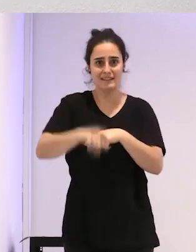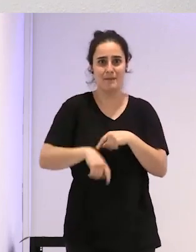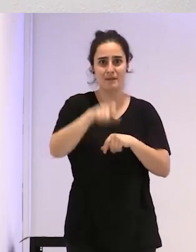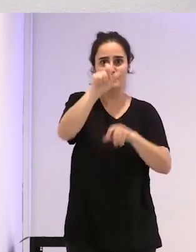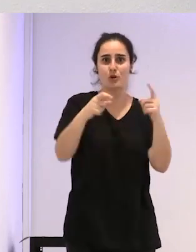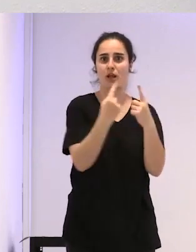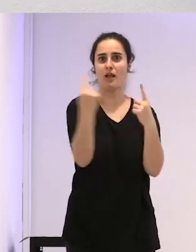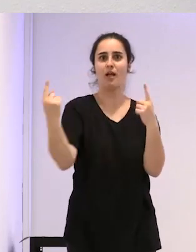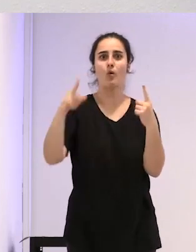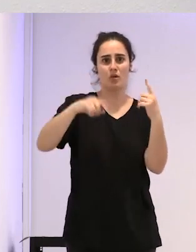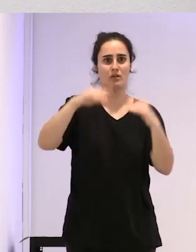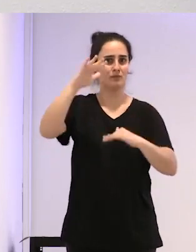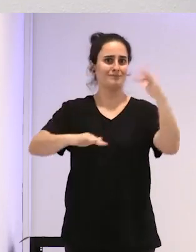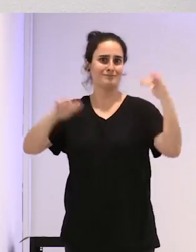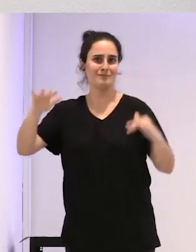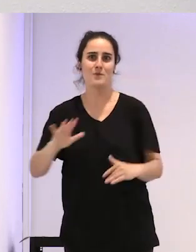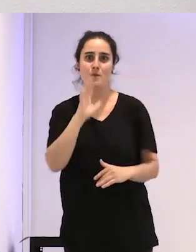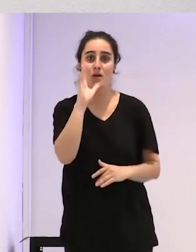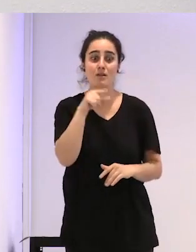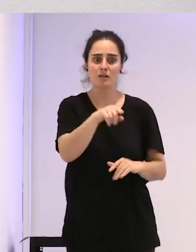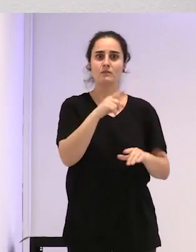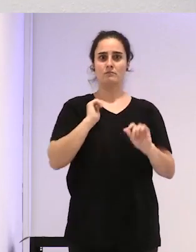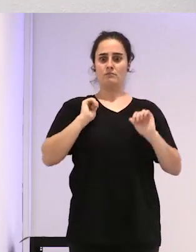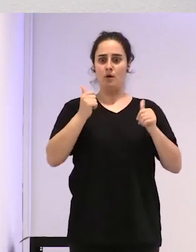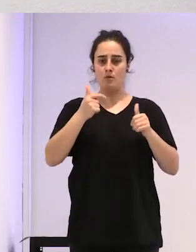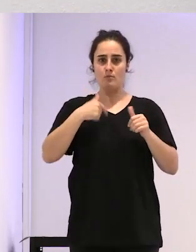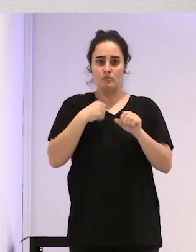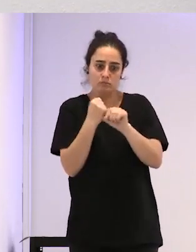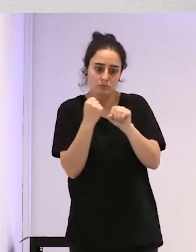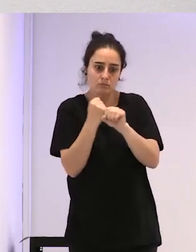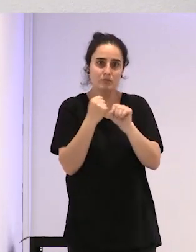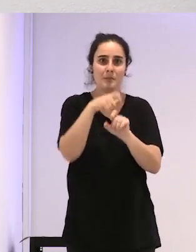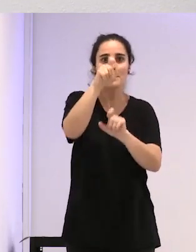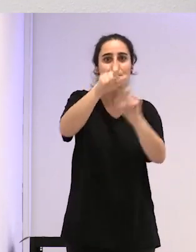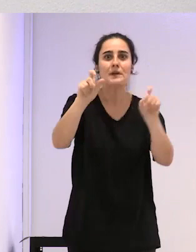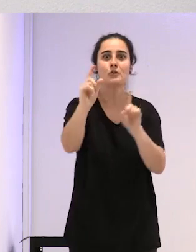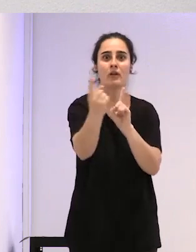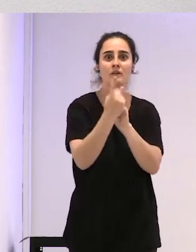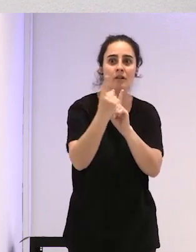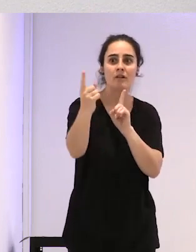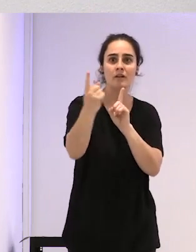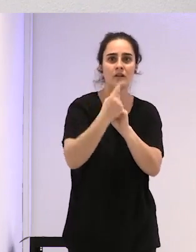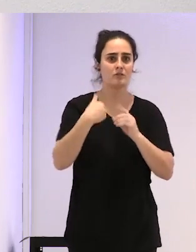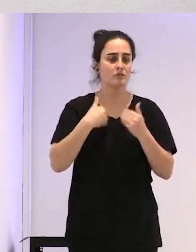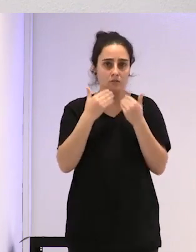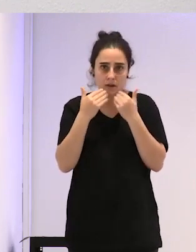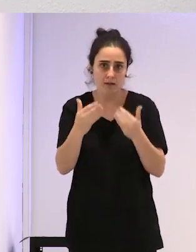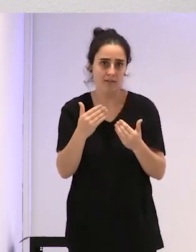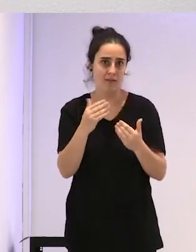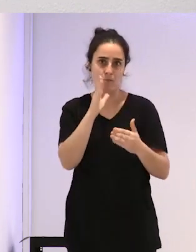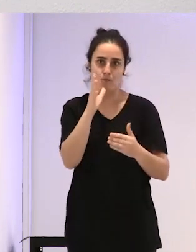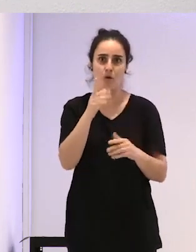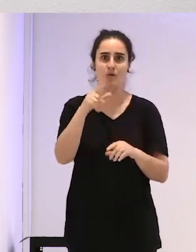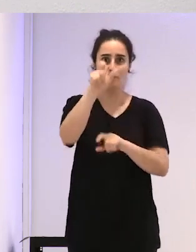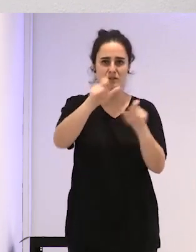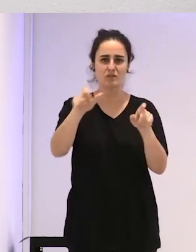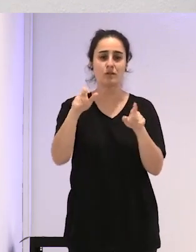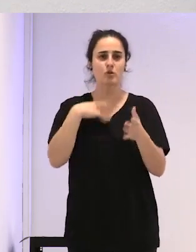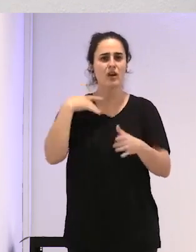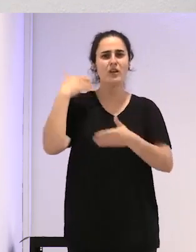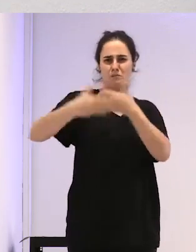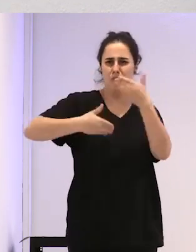ahí empezó el germen, empezaron a venir personas, yo siempre les estaré muy agradecidas, personas que llevaban largos